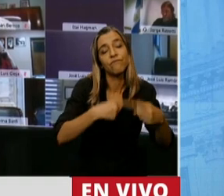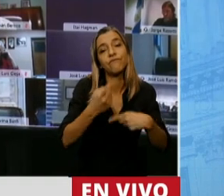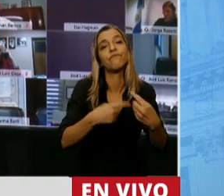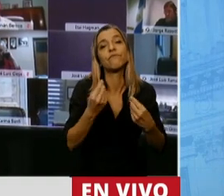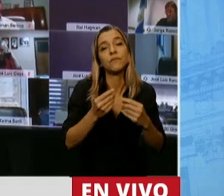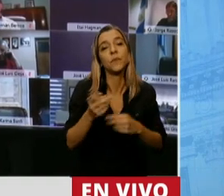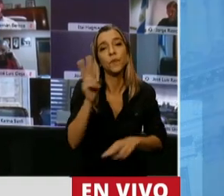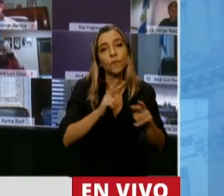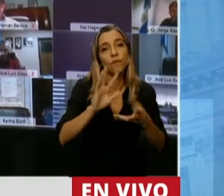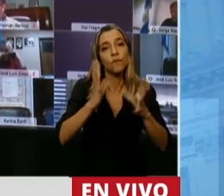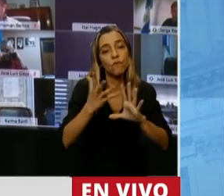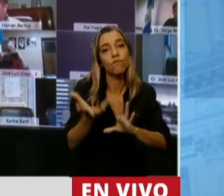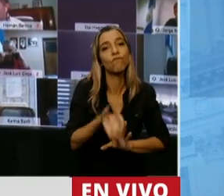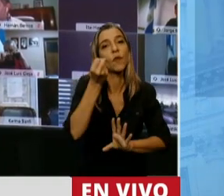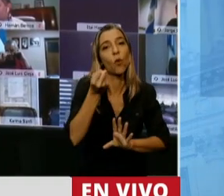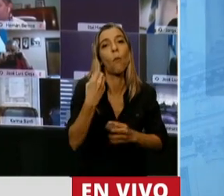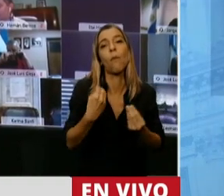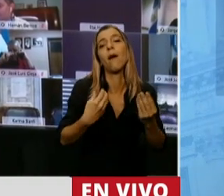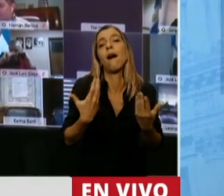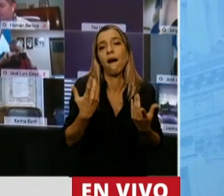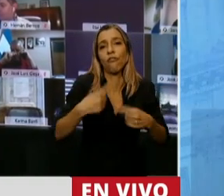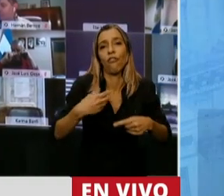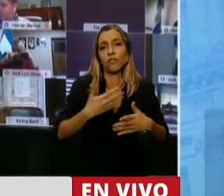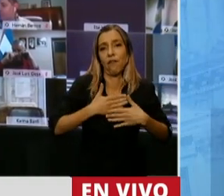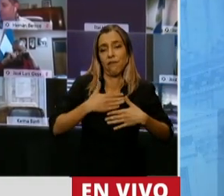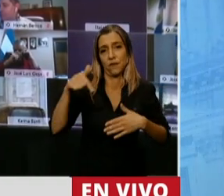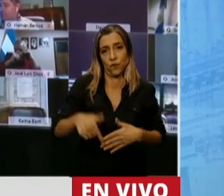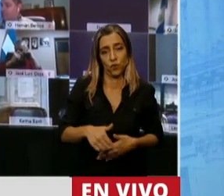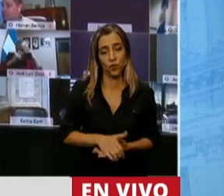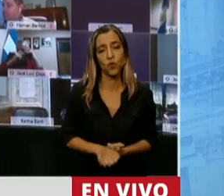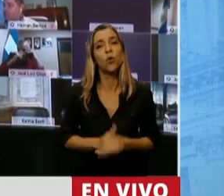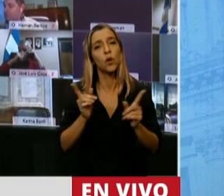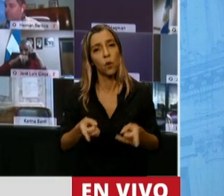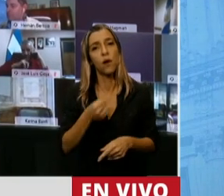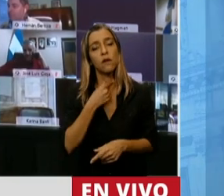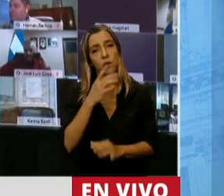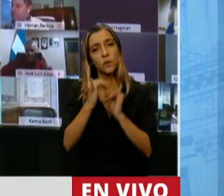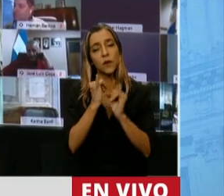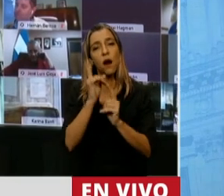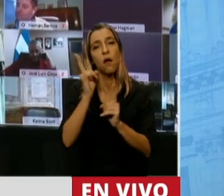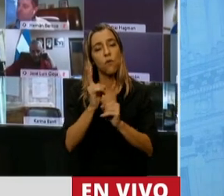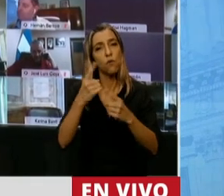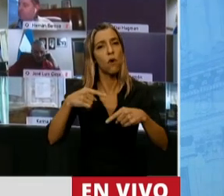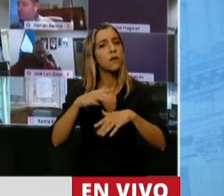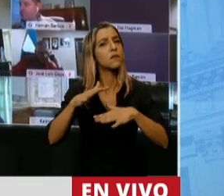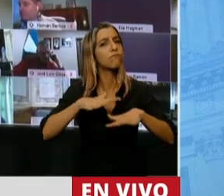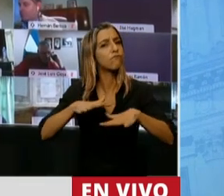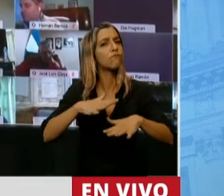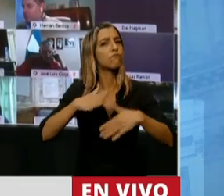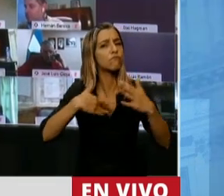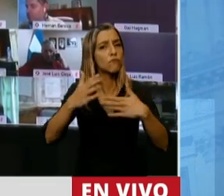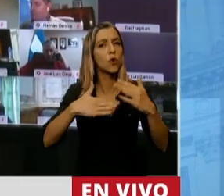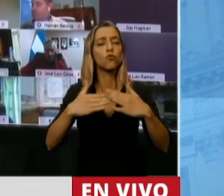por puertos patagónicos. Pero quiero poner en valor algunas obras puntuales, porque esas obras no tienen que ver